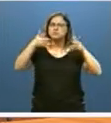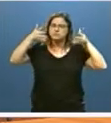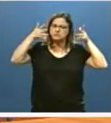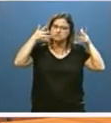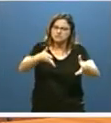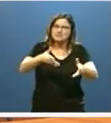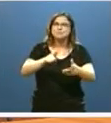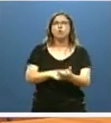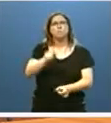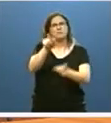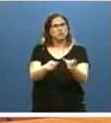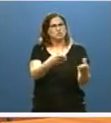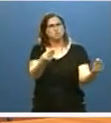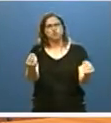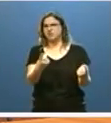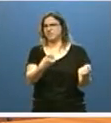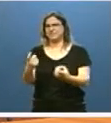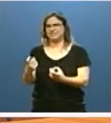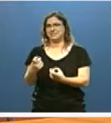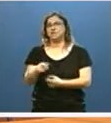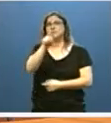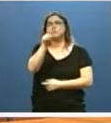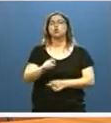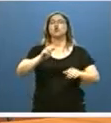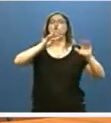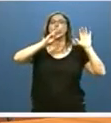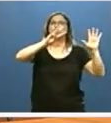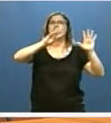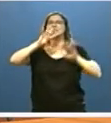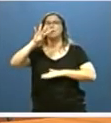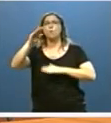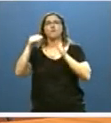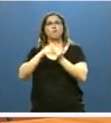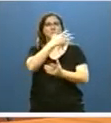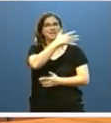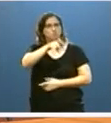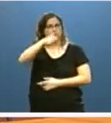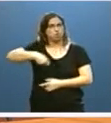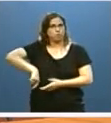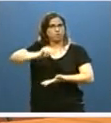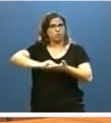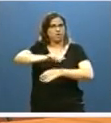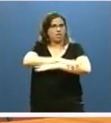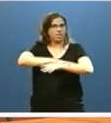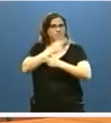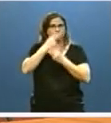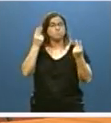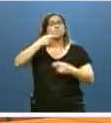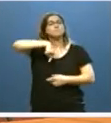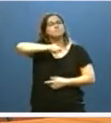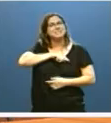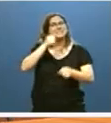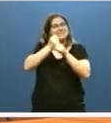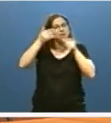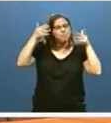en capital humano. De los 84.500 profesionales de nuestra Administración, casi el 80% trabajan